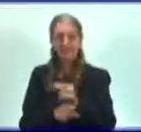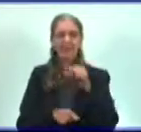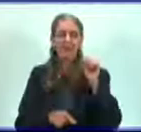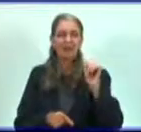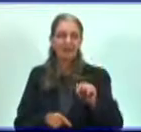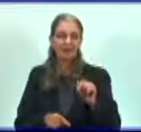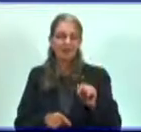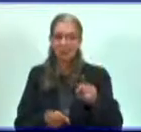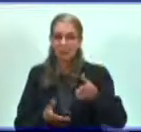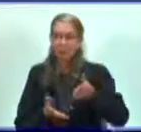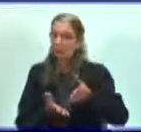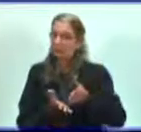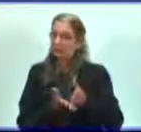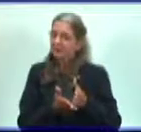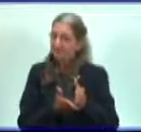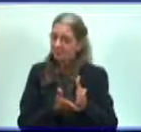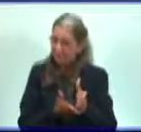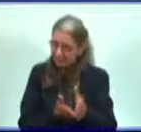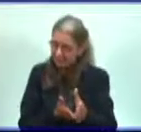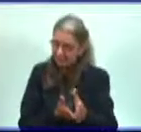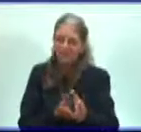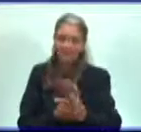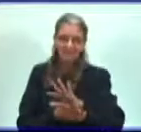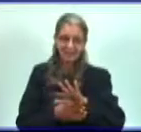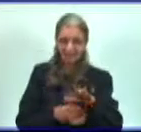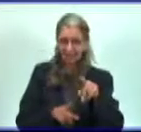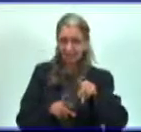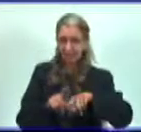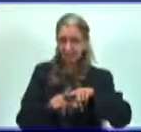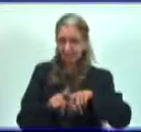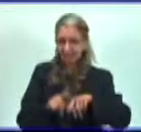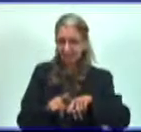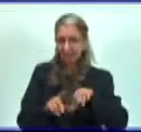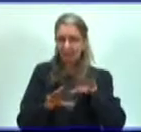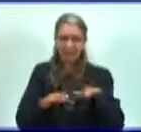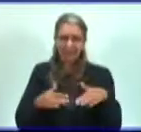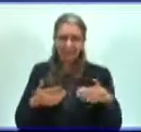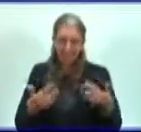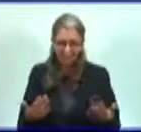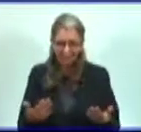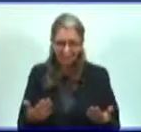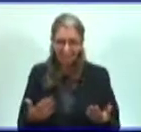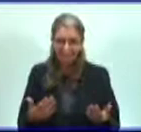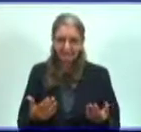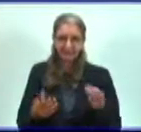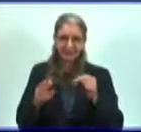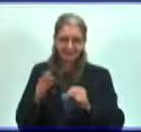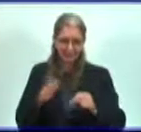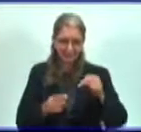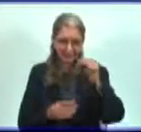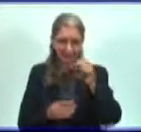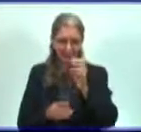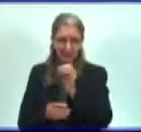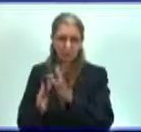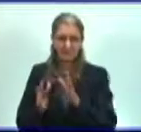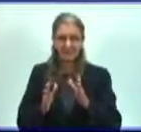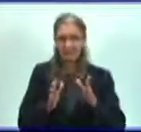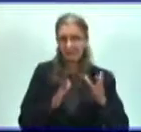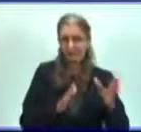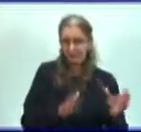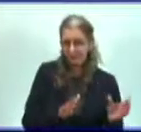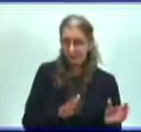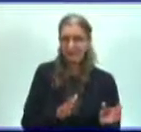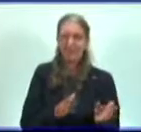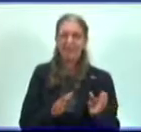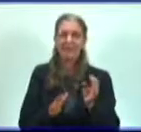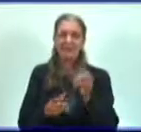continuidad de nuestro contenido está dirigido a los niveles de organización de la materia. Niveles de